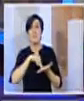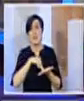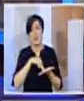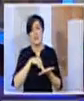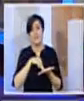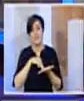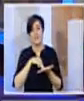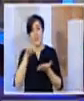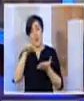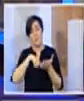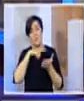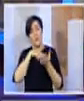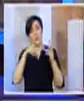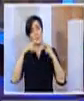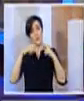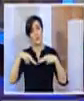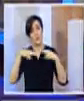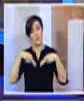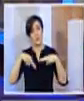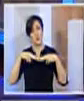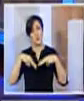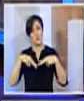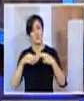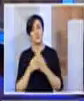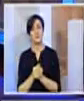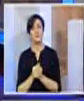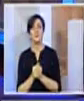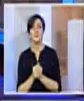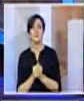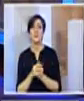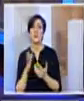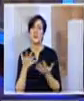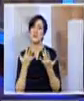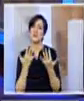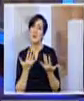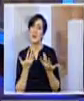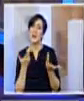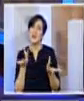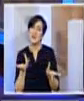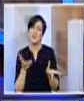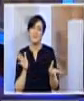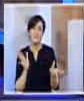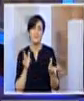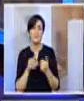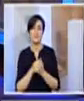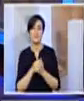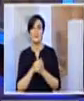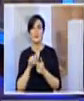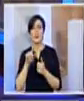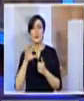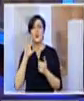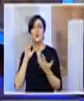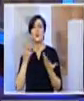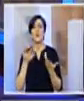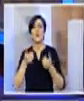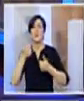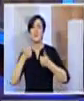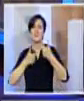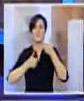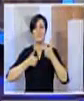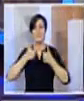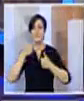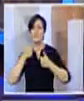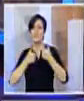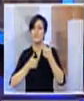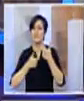importante poder marcarlo y creo que pues se esperaba una situación que se fuera dando así por la duda, por